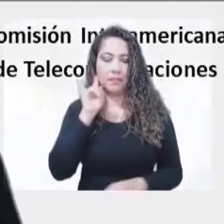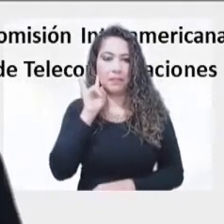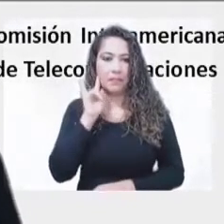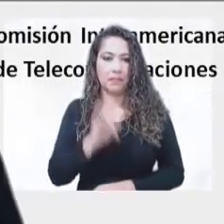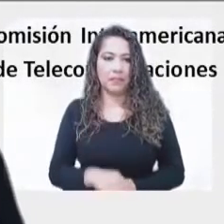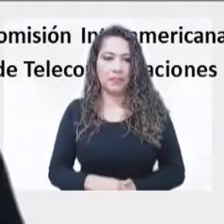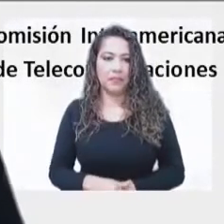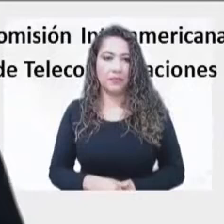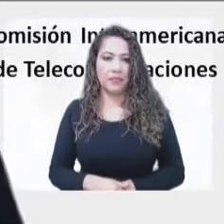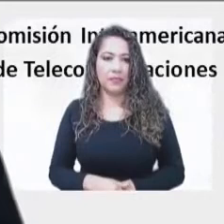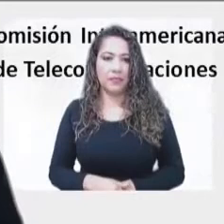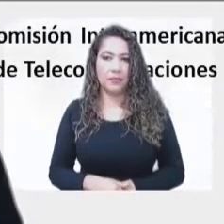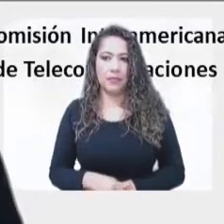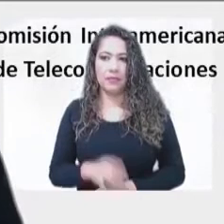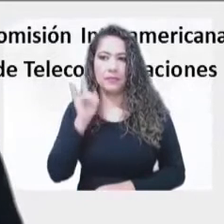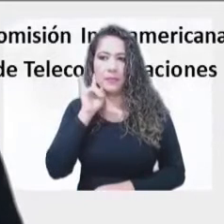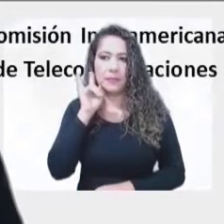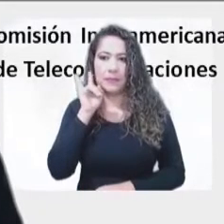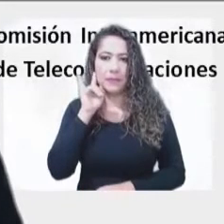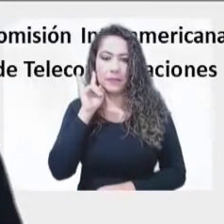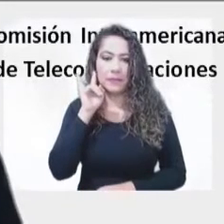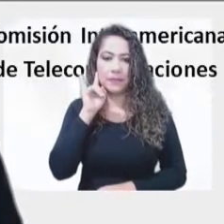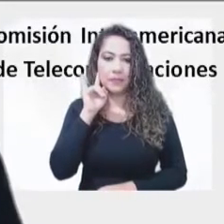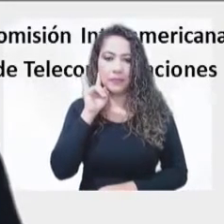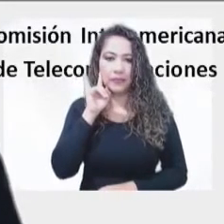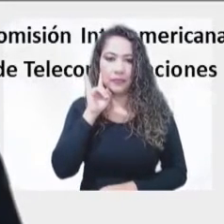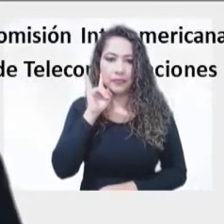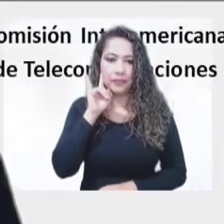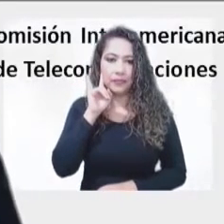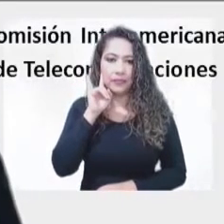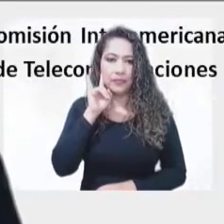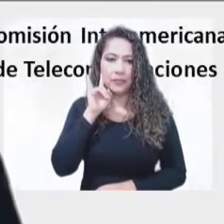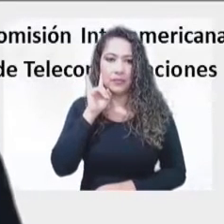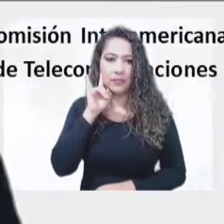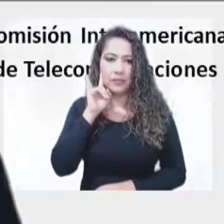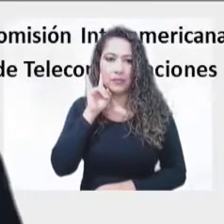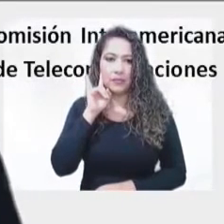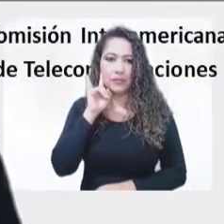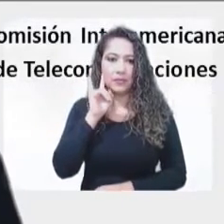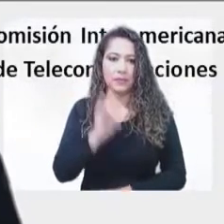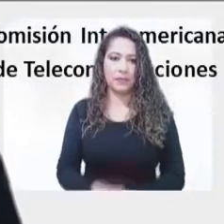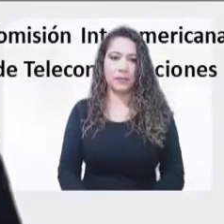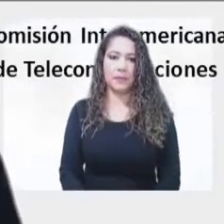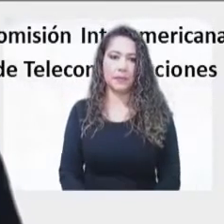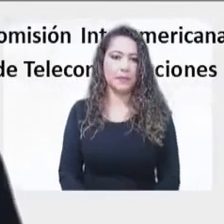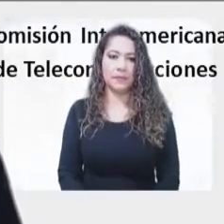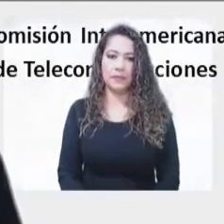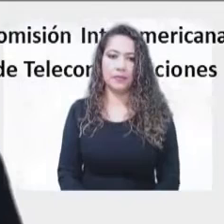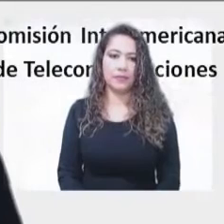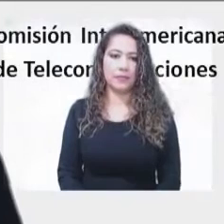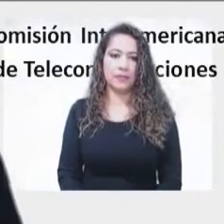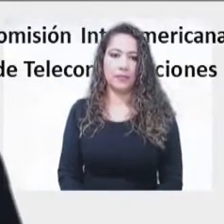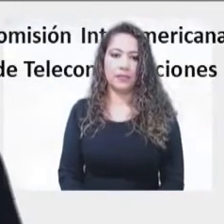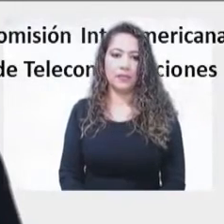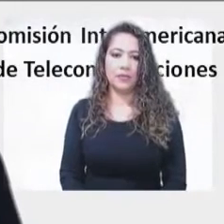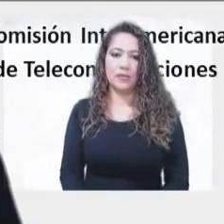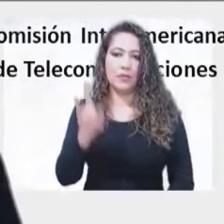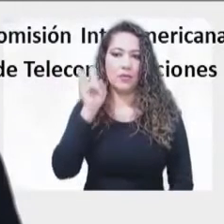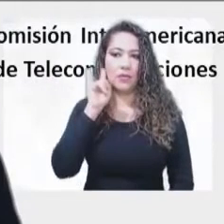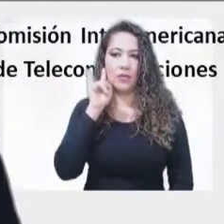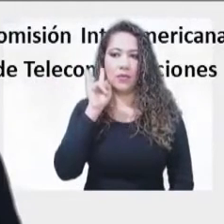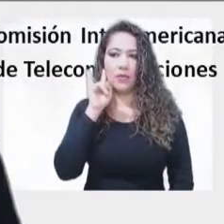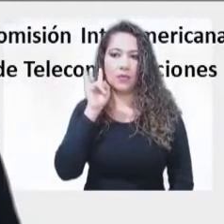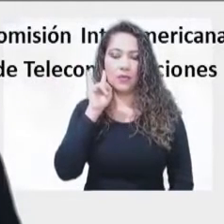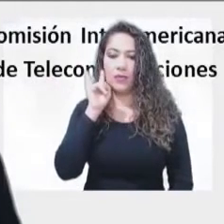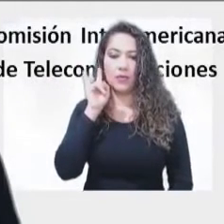Y no obstante, aún quedan grandes retos por afrontar con las disparidades digitales. Todavía tenemos un